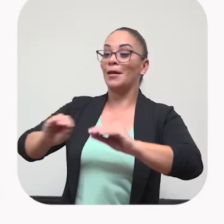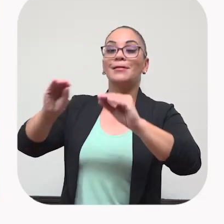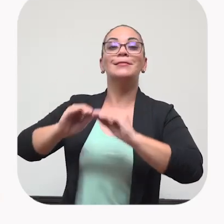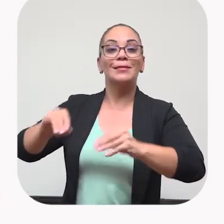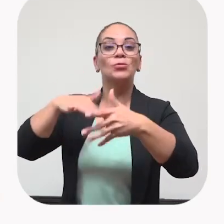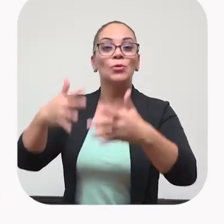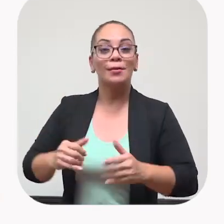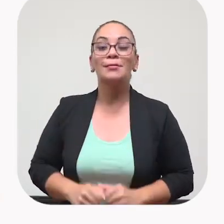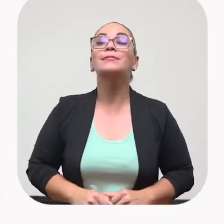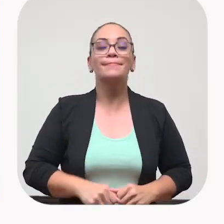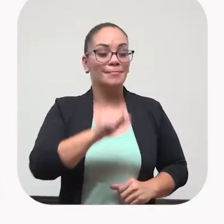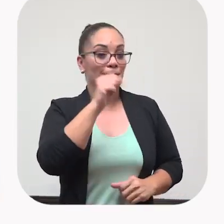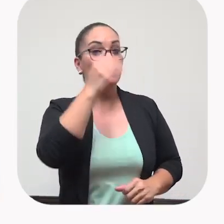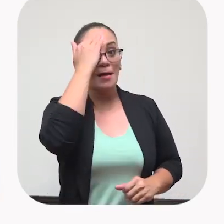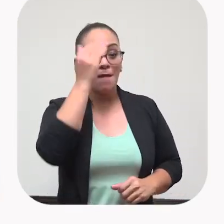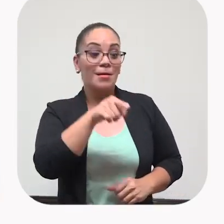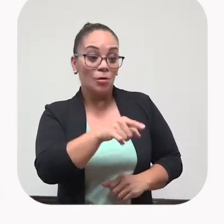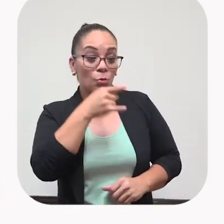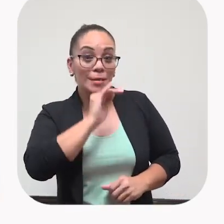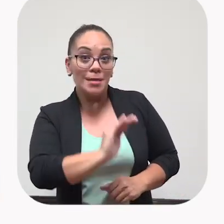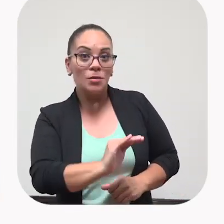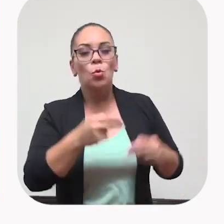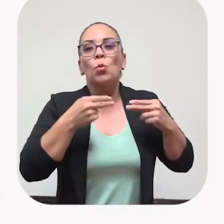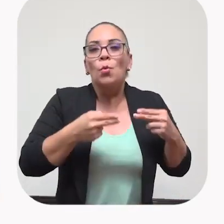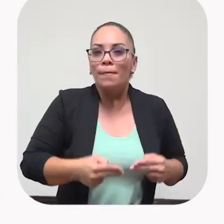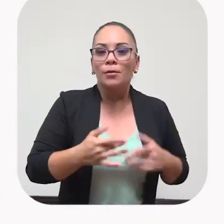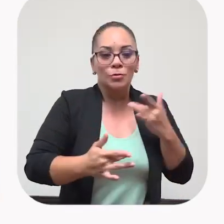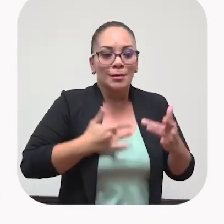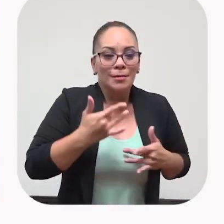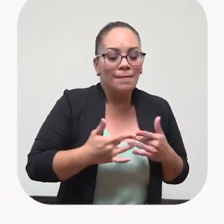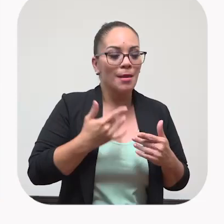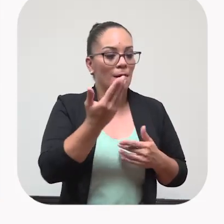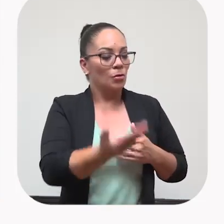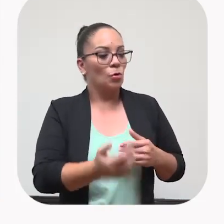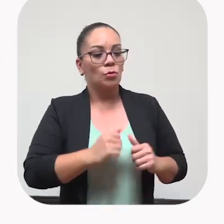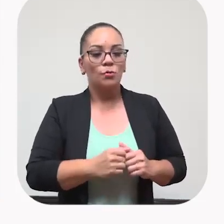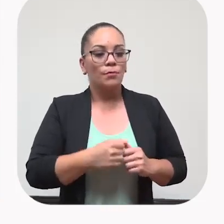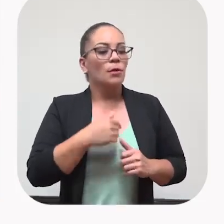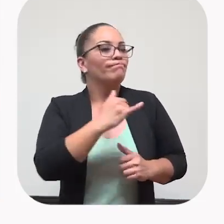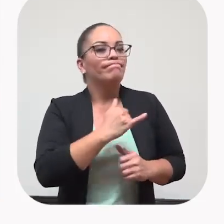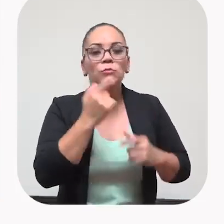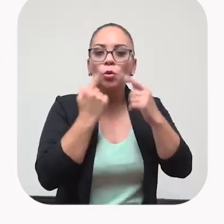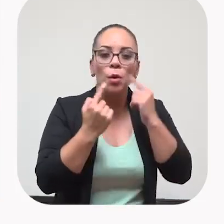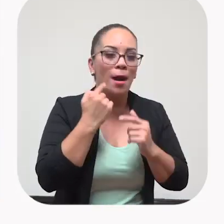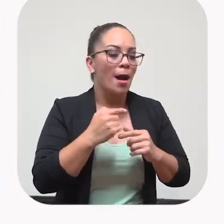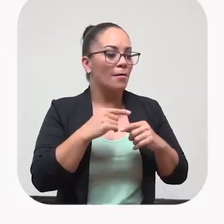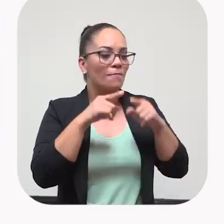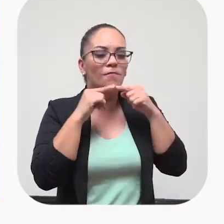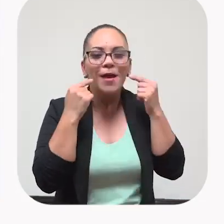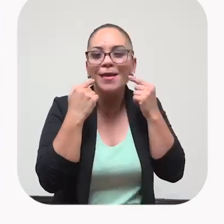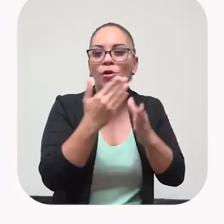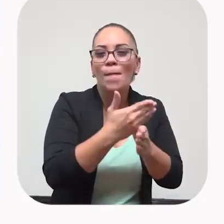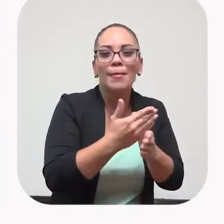Exactamente. Es el saber que hay un niño, ¿verdad? Es un ser humano que tiene sentimientos. El saber que voy a llorar con él, que voy a reír con